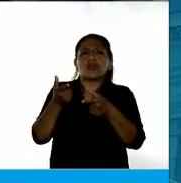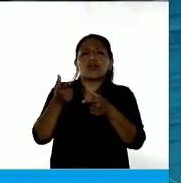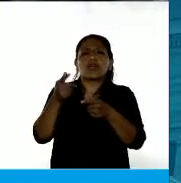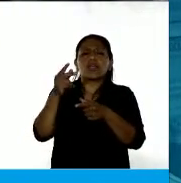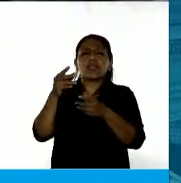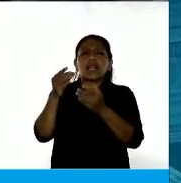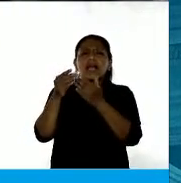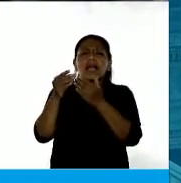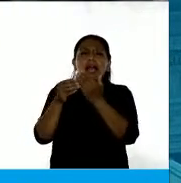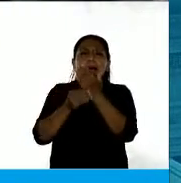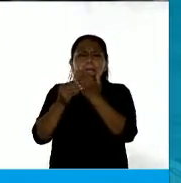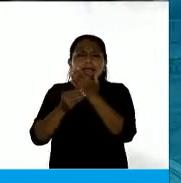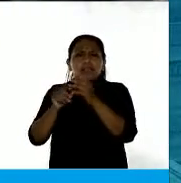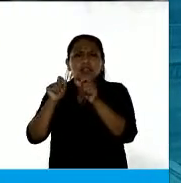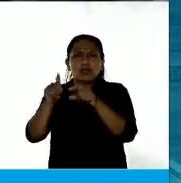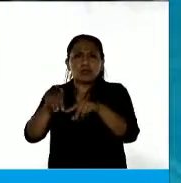Magistratura.